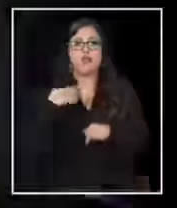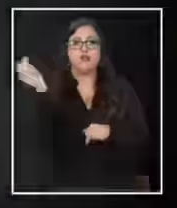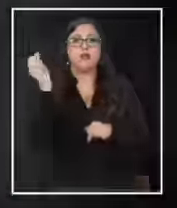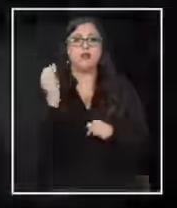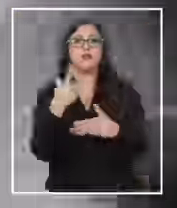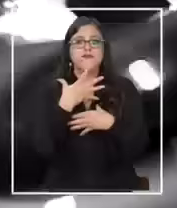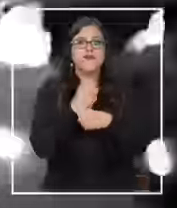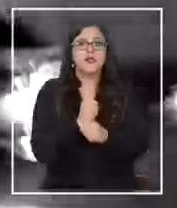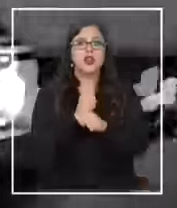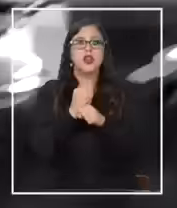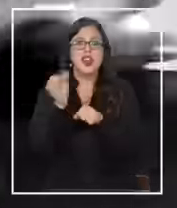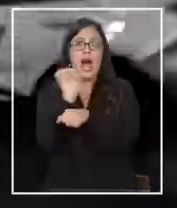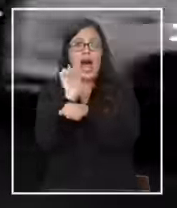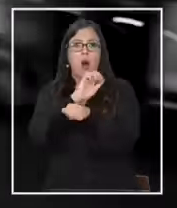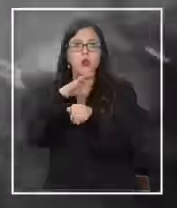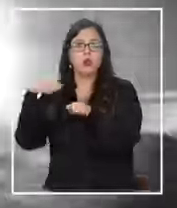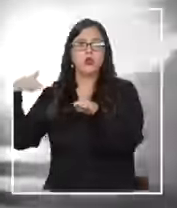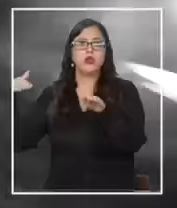vehículo se estrelló.